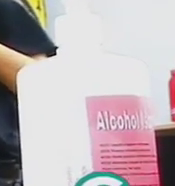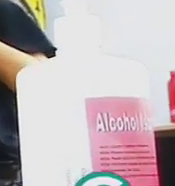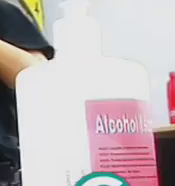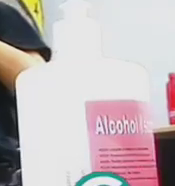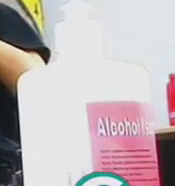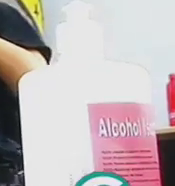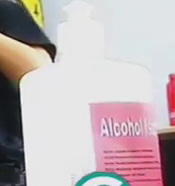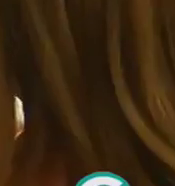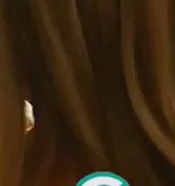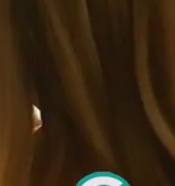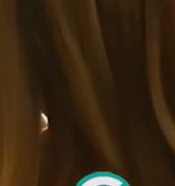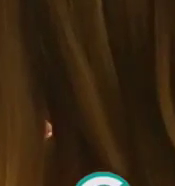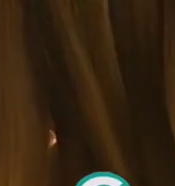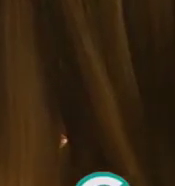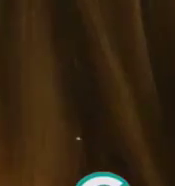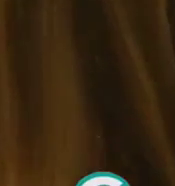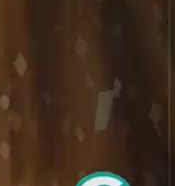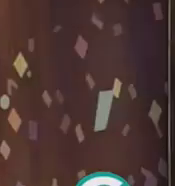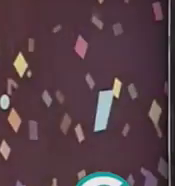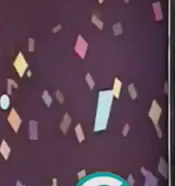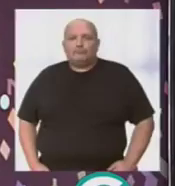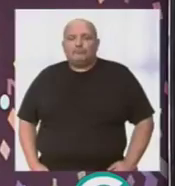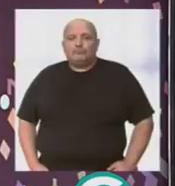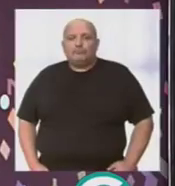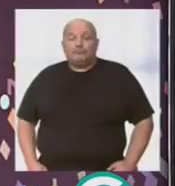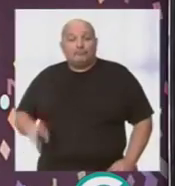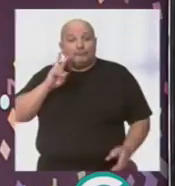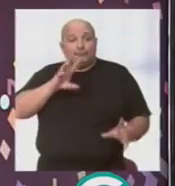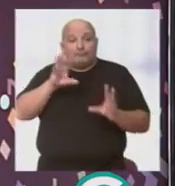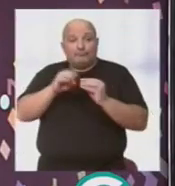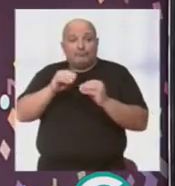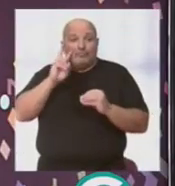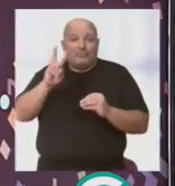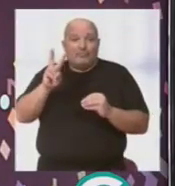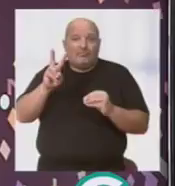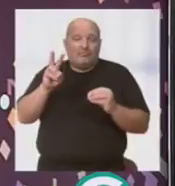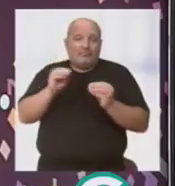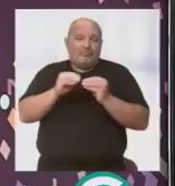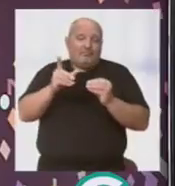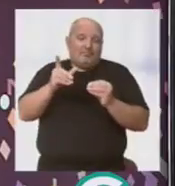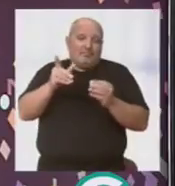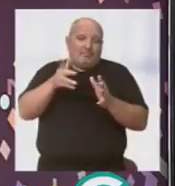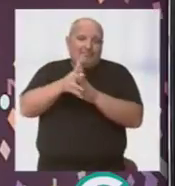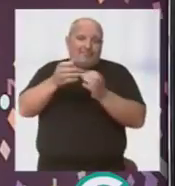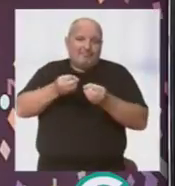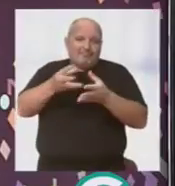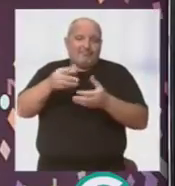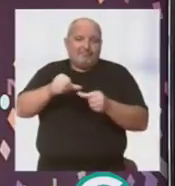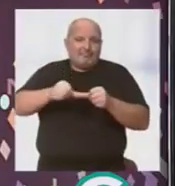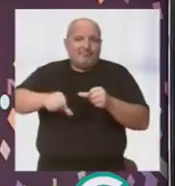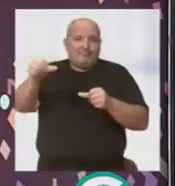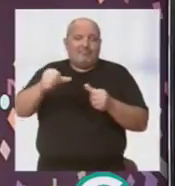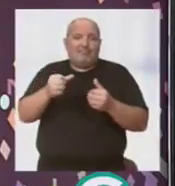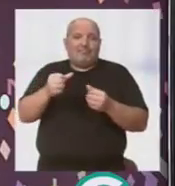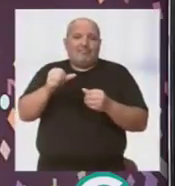¡Suscríbete al canal! Pues ya ven un pequeño avance de lo que viene a lo largo